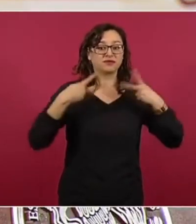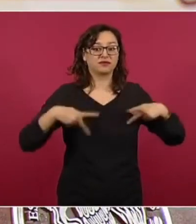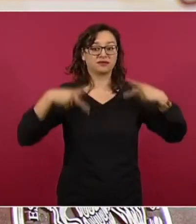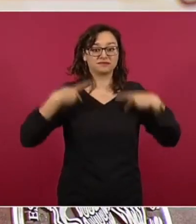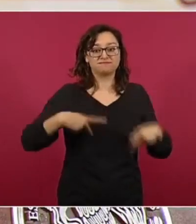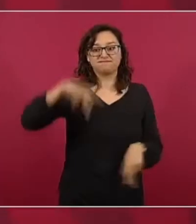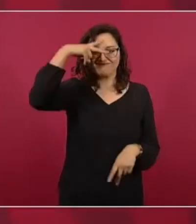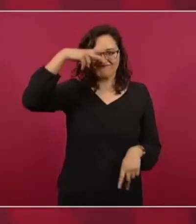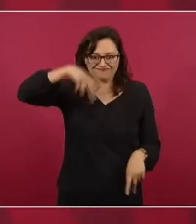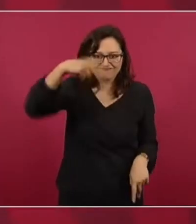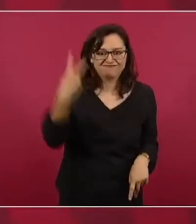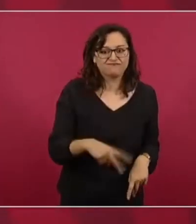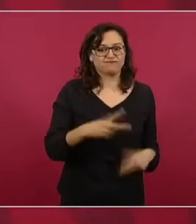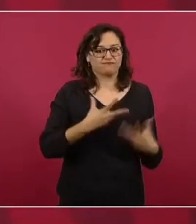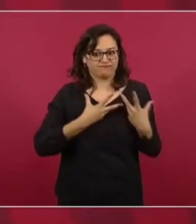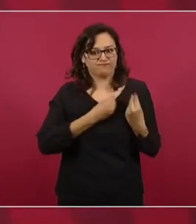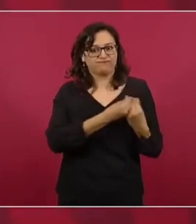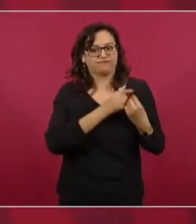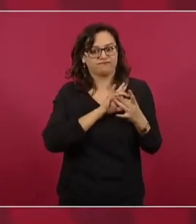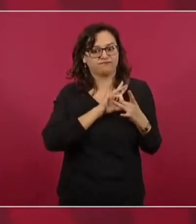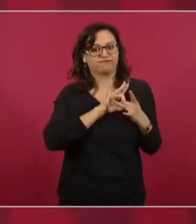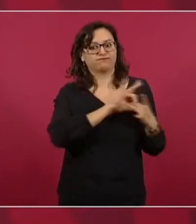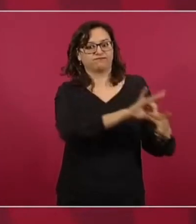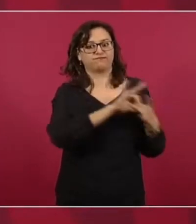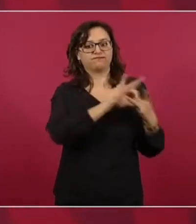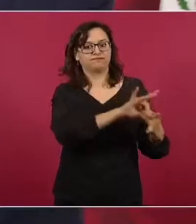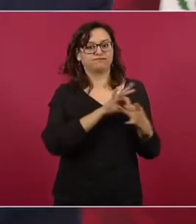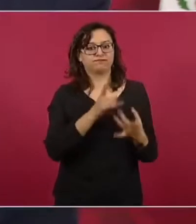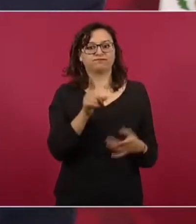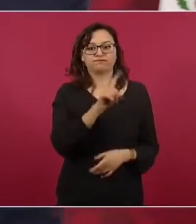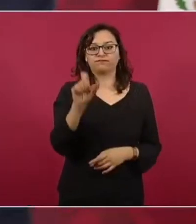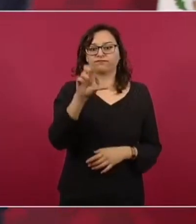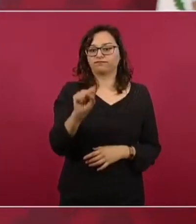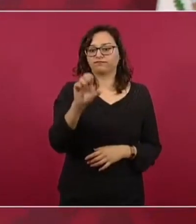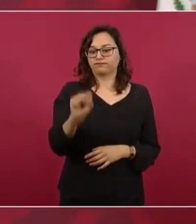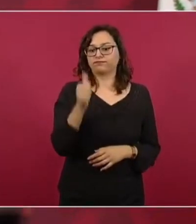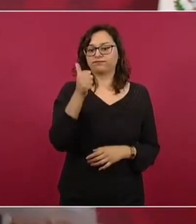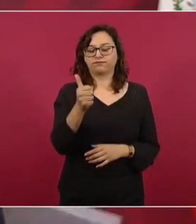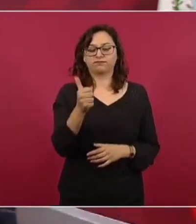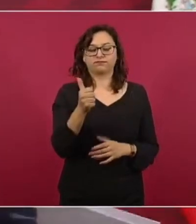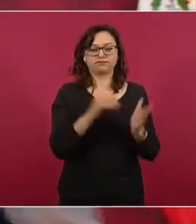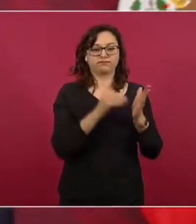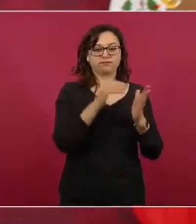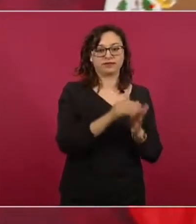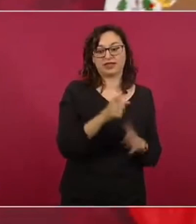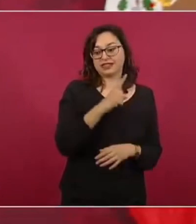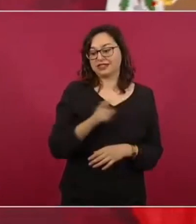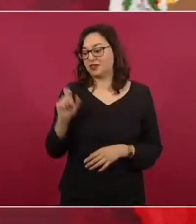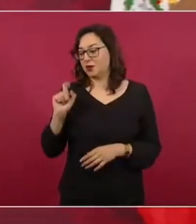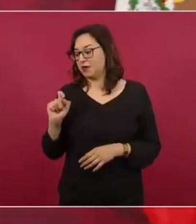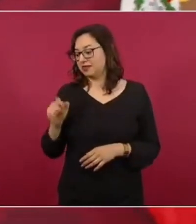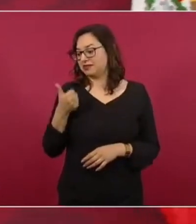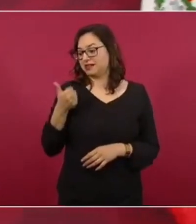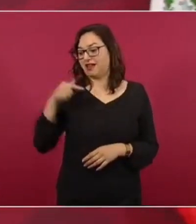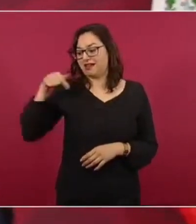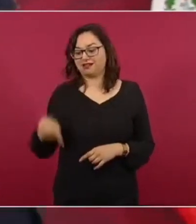pues sí, 166 millones, 126 aquí y 40 de allá.